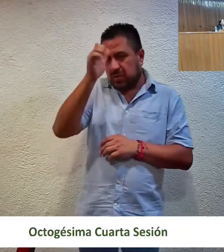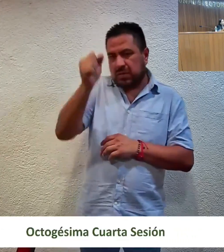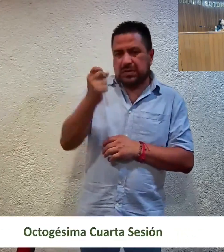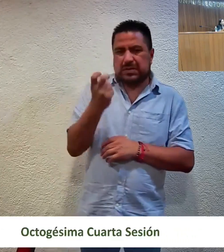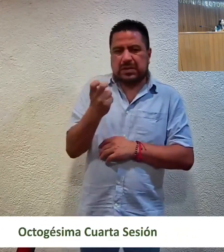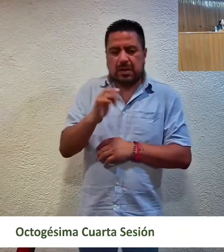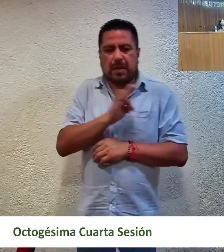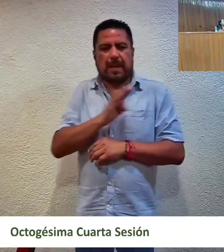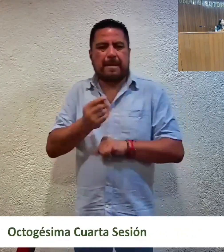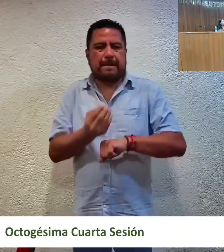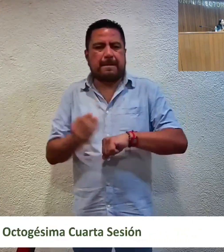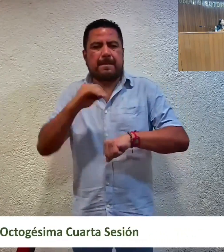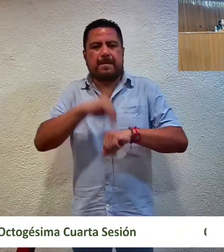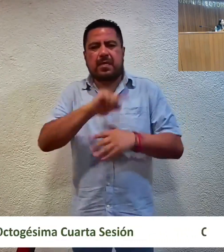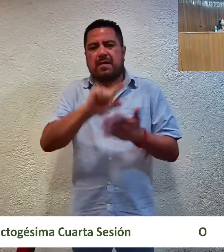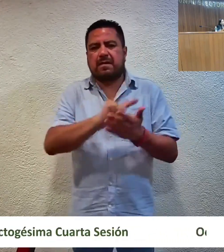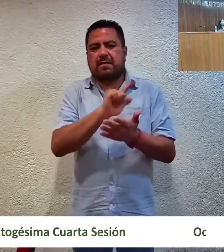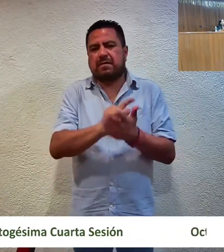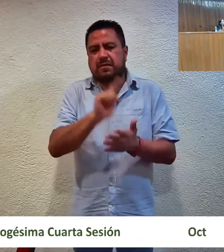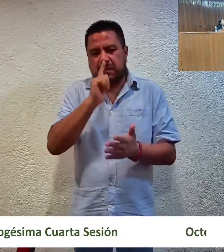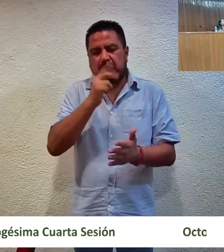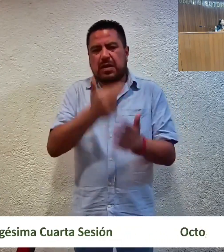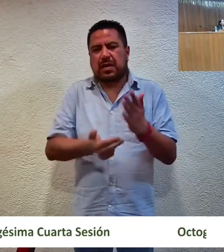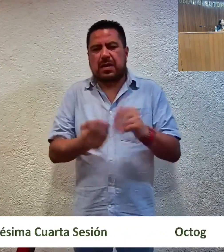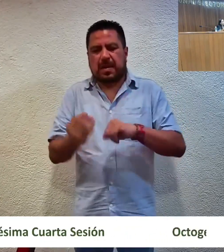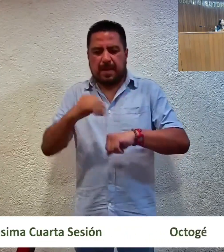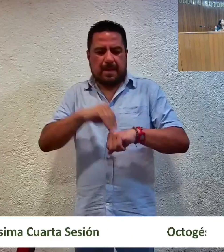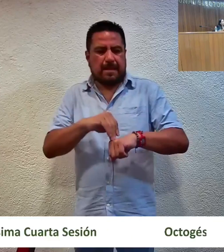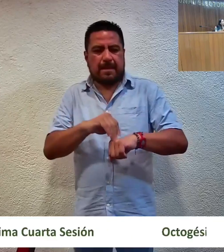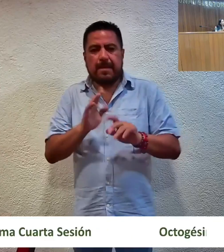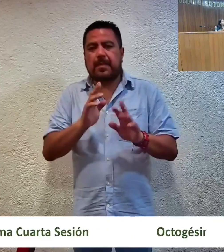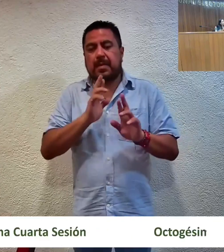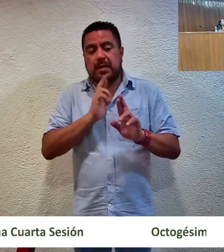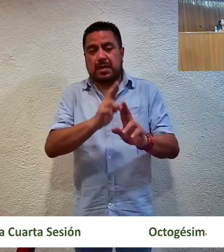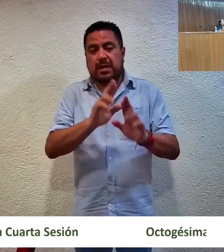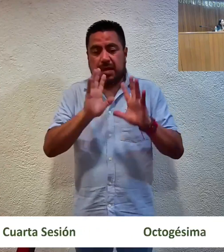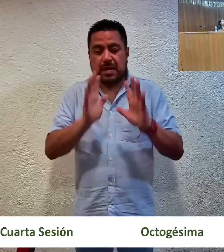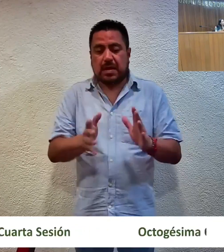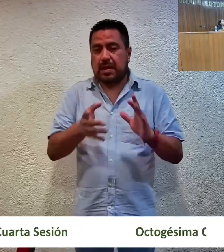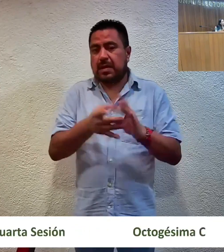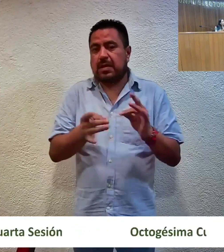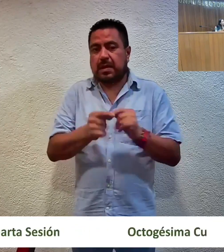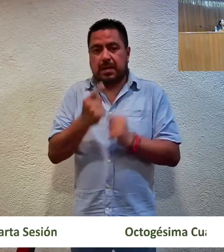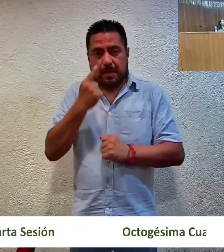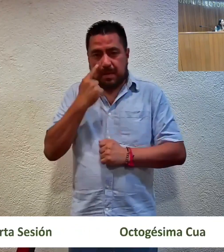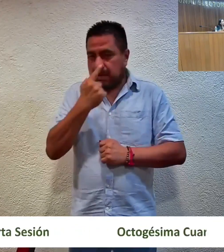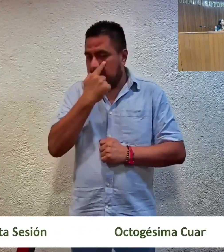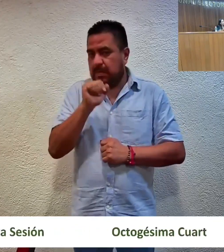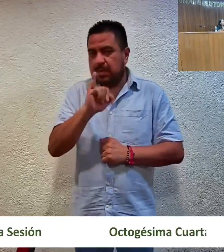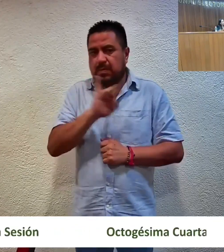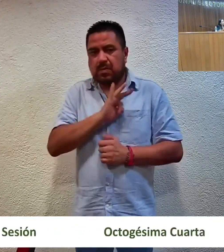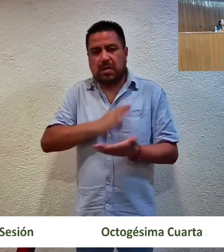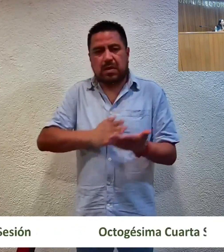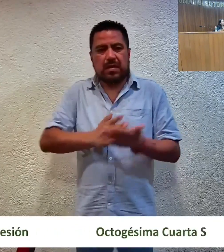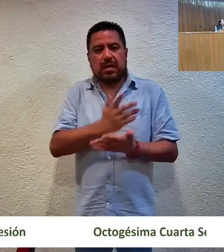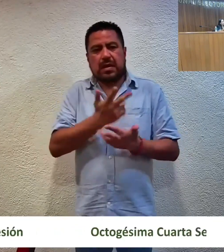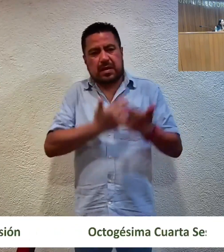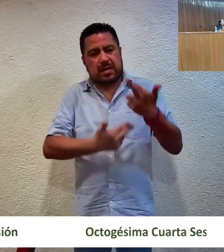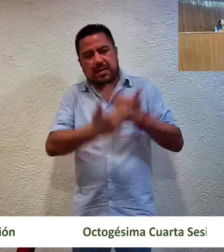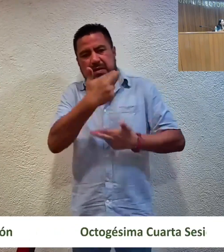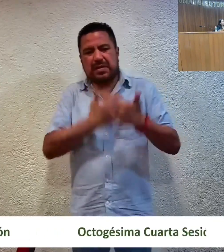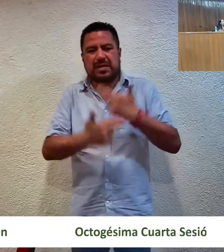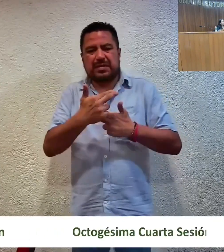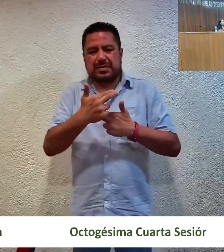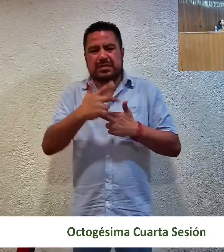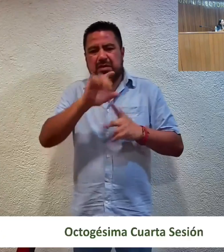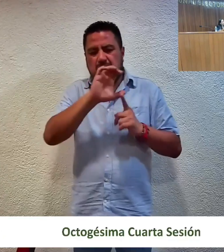pone de manifiesto la ilegalidad del acuerdo impugnado. Como resultado de lo anterior, se estima procedente revocar la medida cautelar decretada